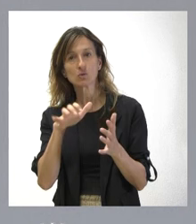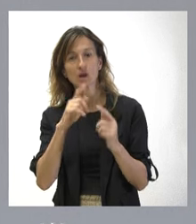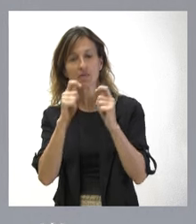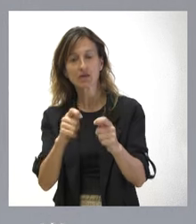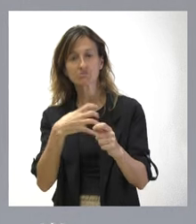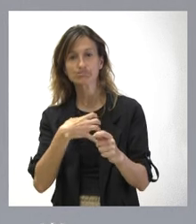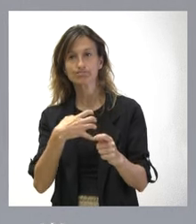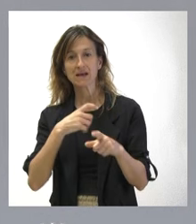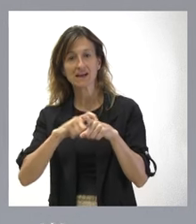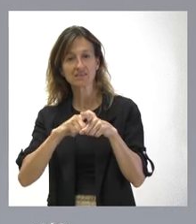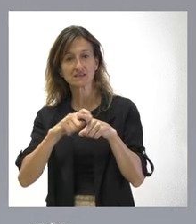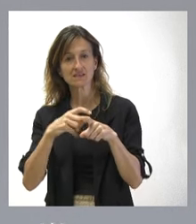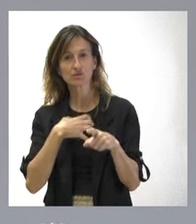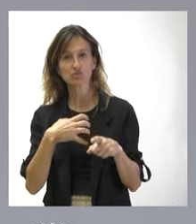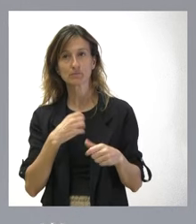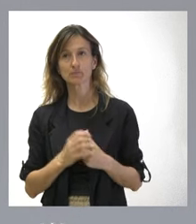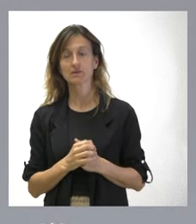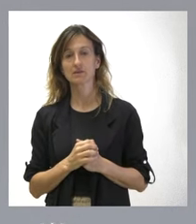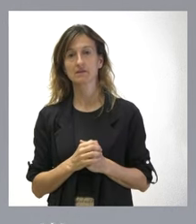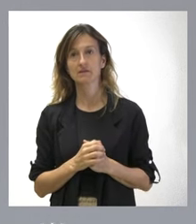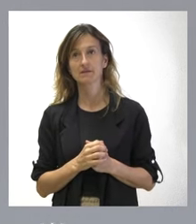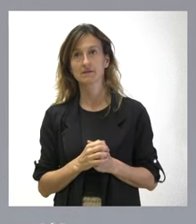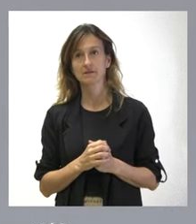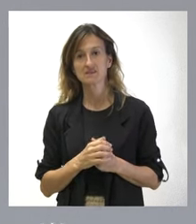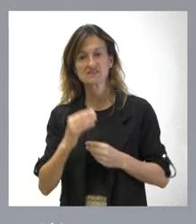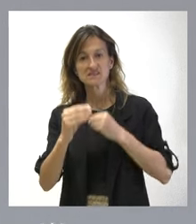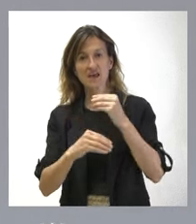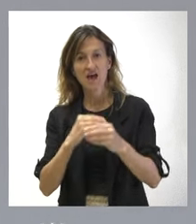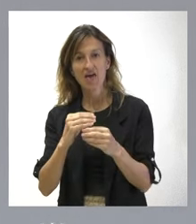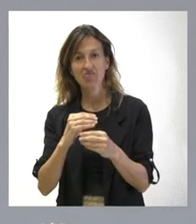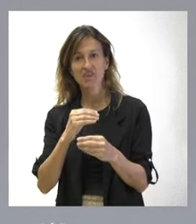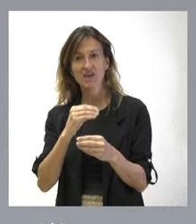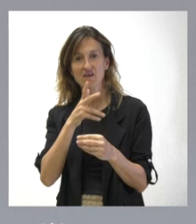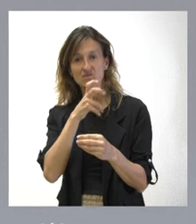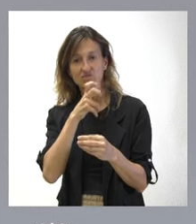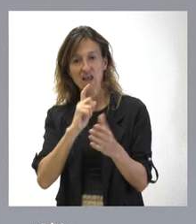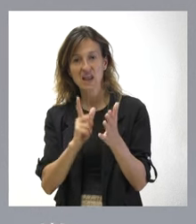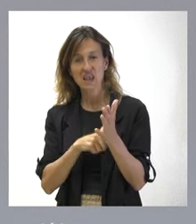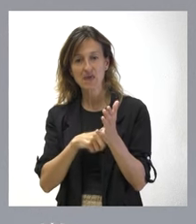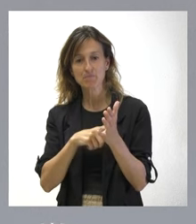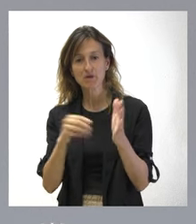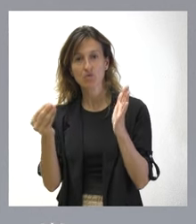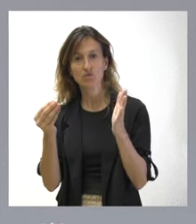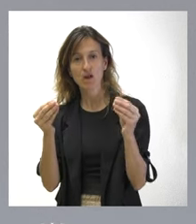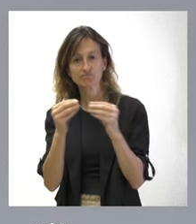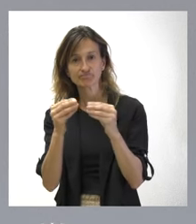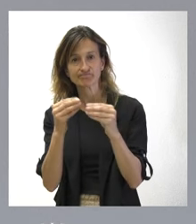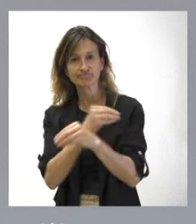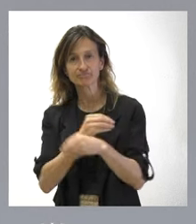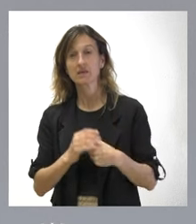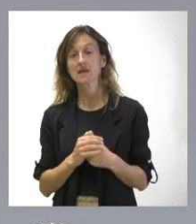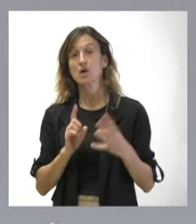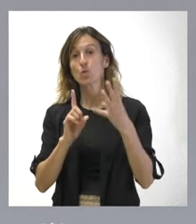cabe calificarla como tal, se aplica torticeramente como una modalidad de ley en la que no tiene encaje. Y un último cuarto